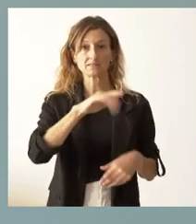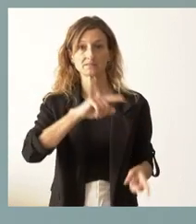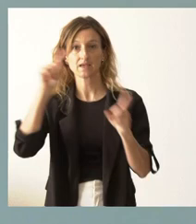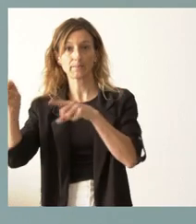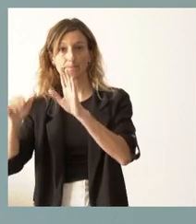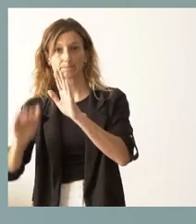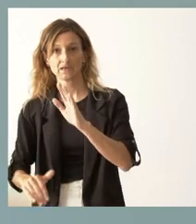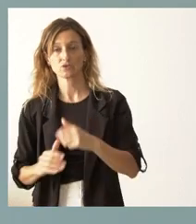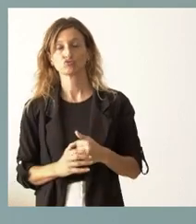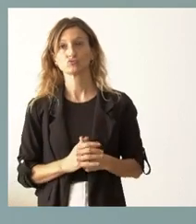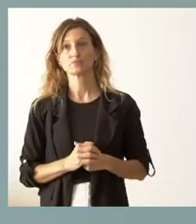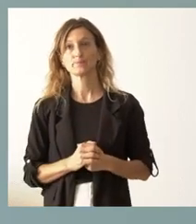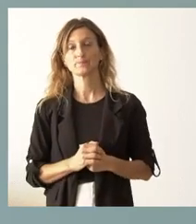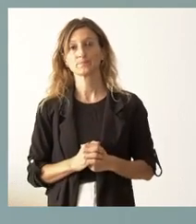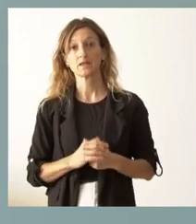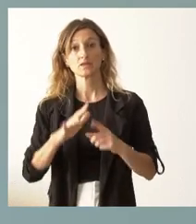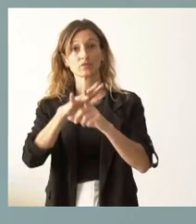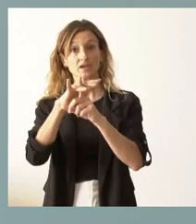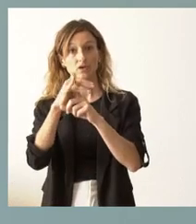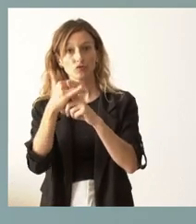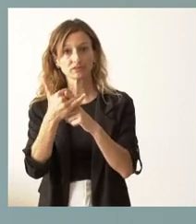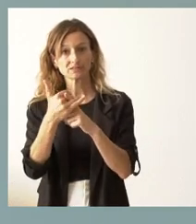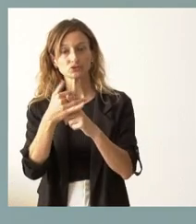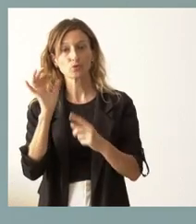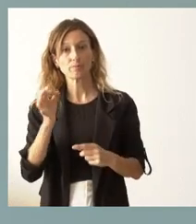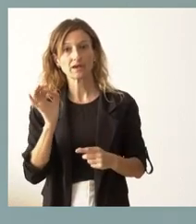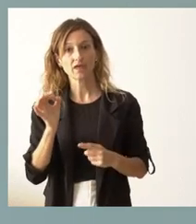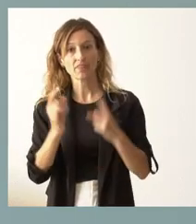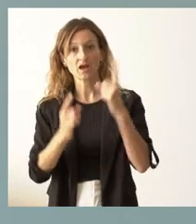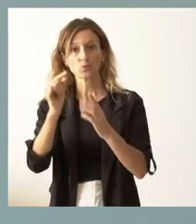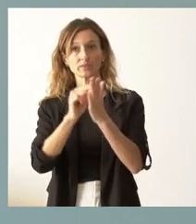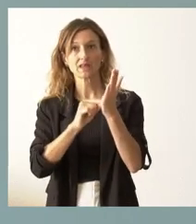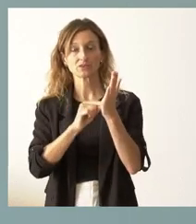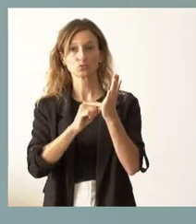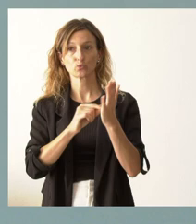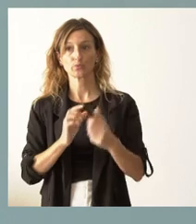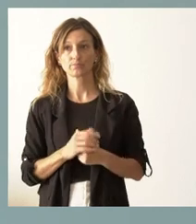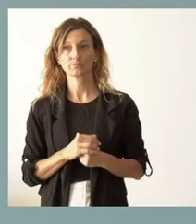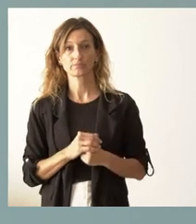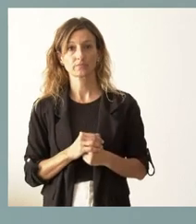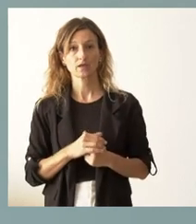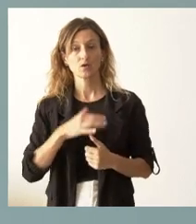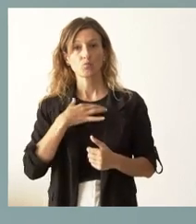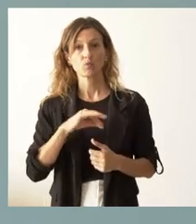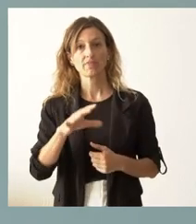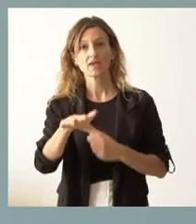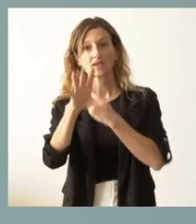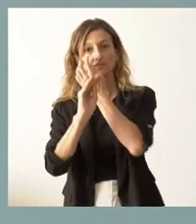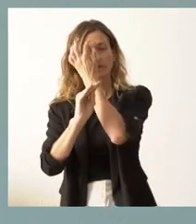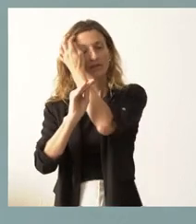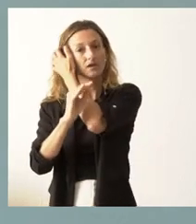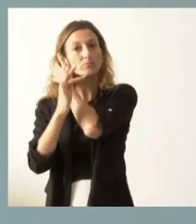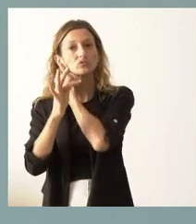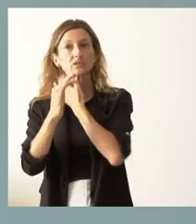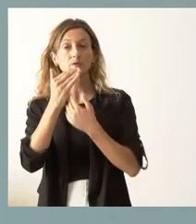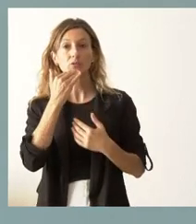León. Por tanto, en este contexto, en donde es verdad que hay algún dato que podríamos entender favorable, como